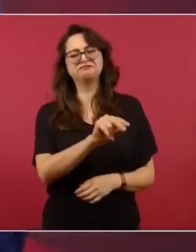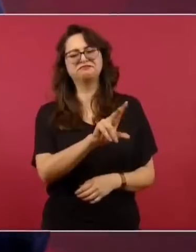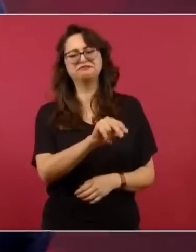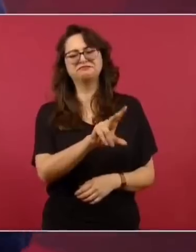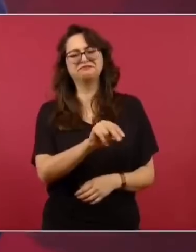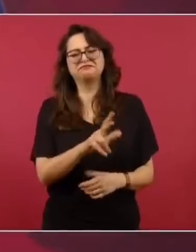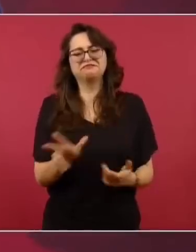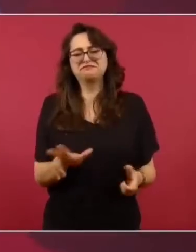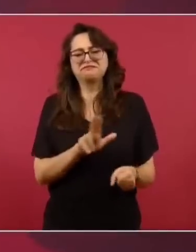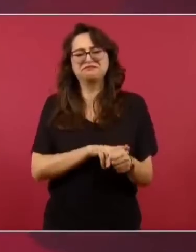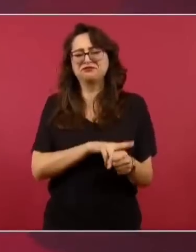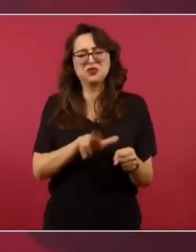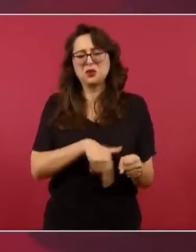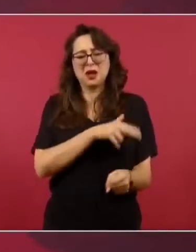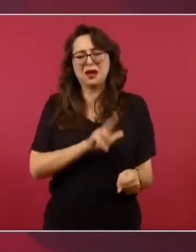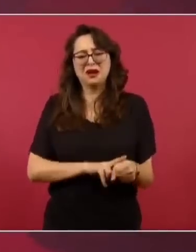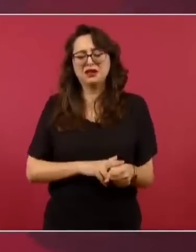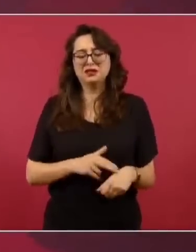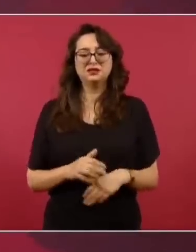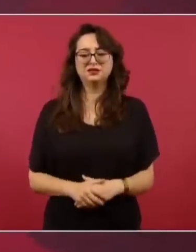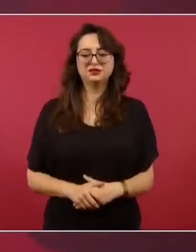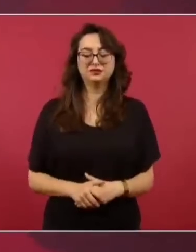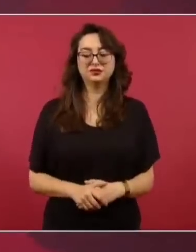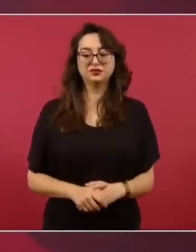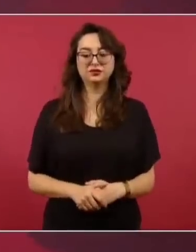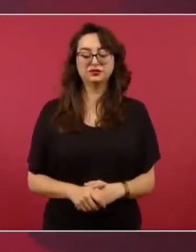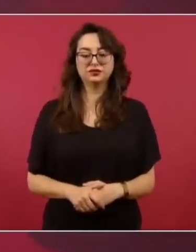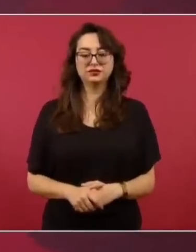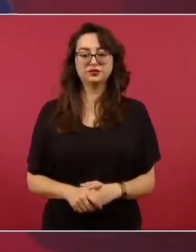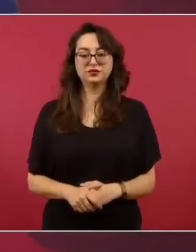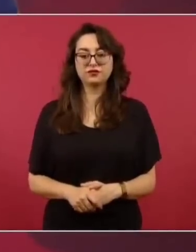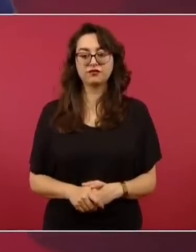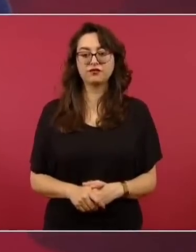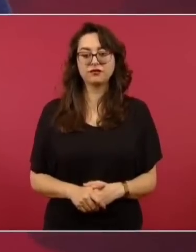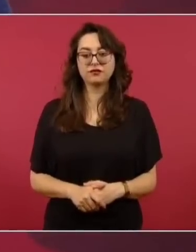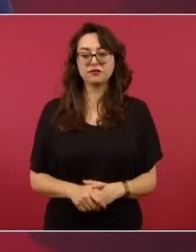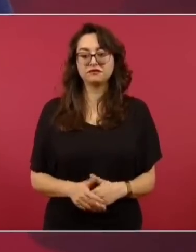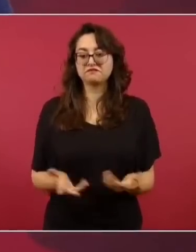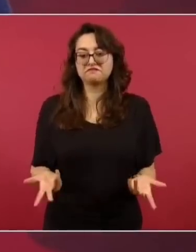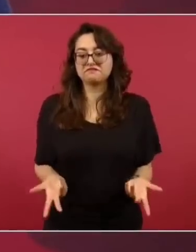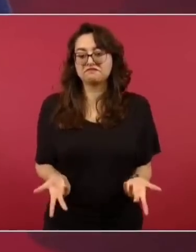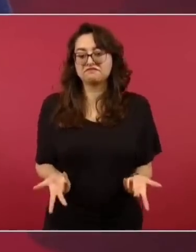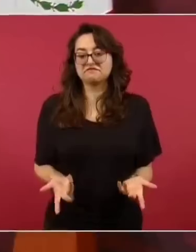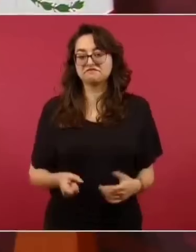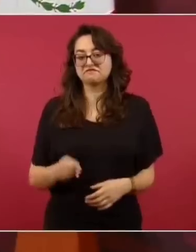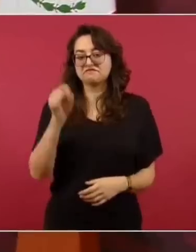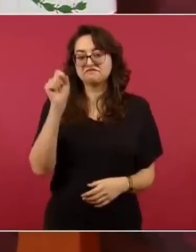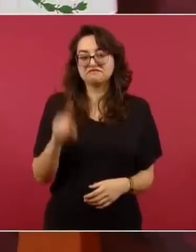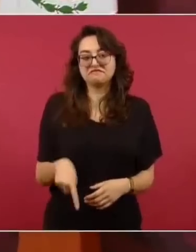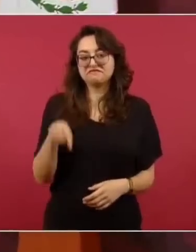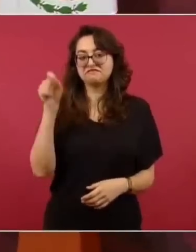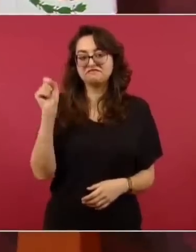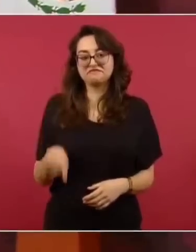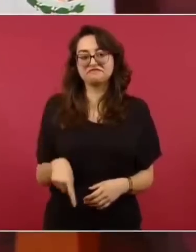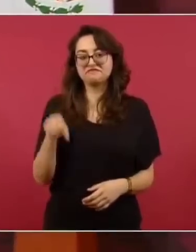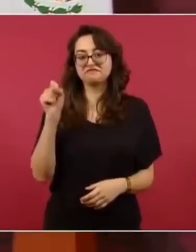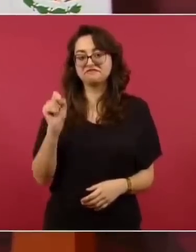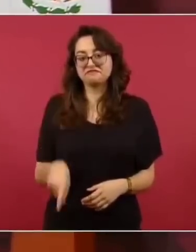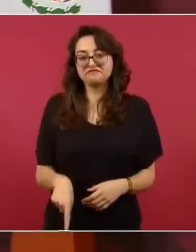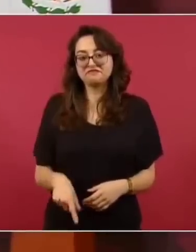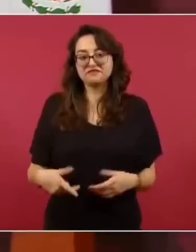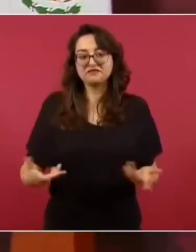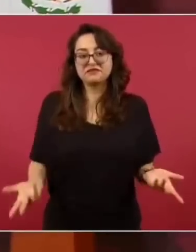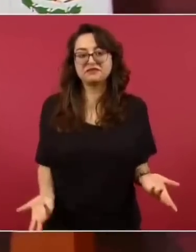parte de lo que estamos hablando. Además, yo soy